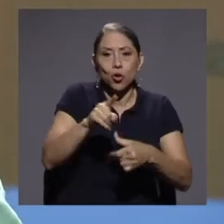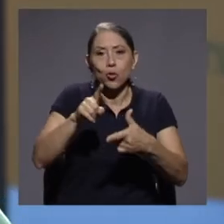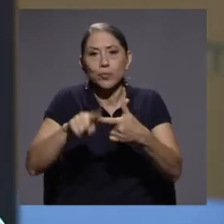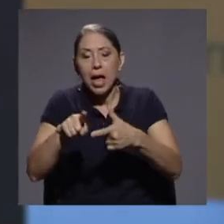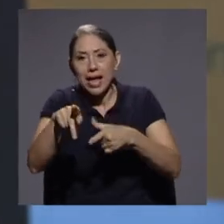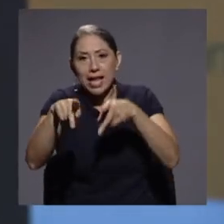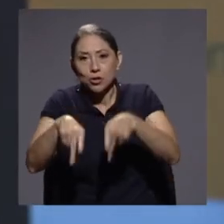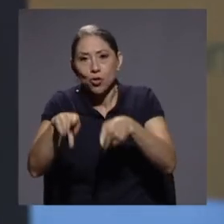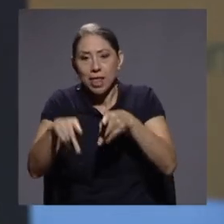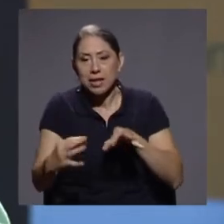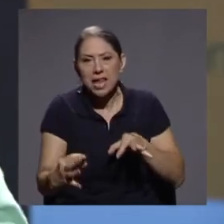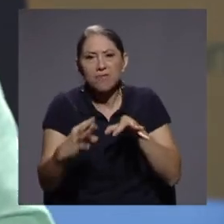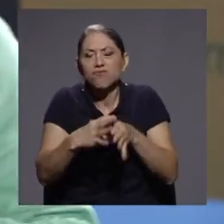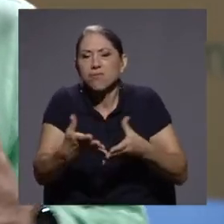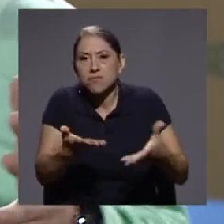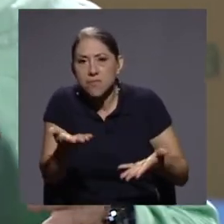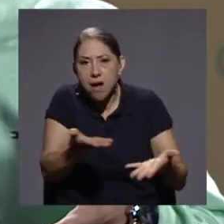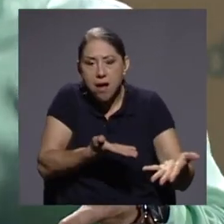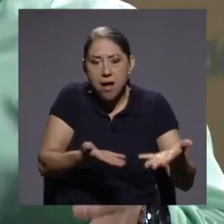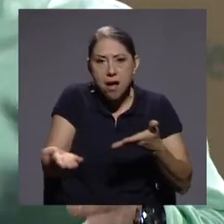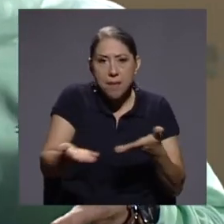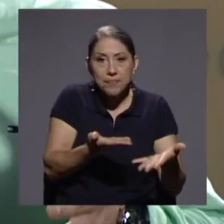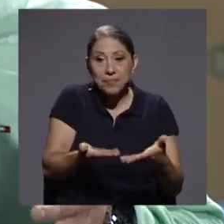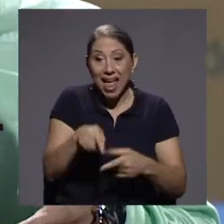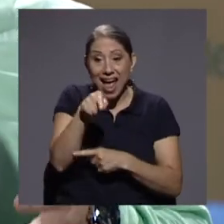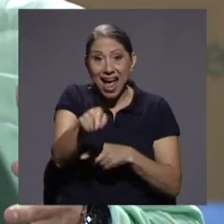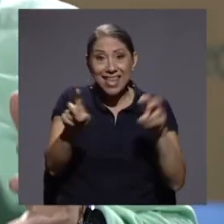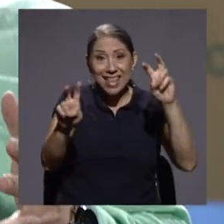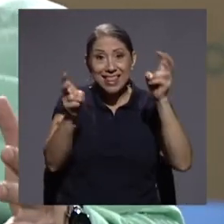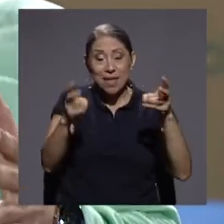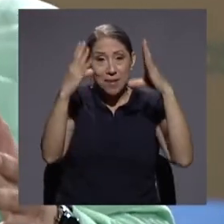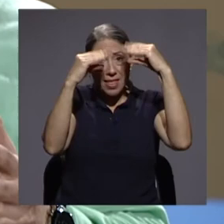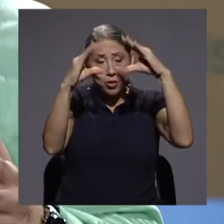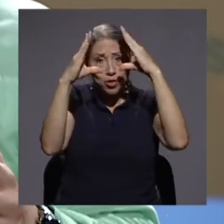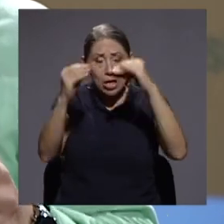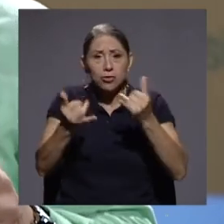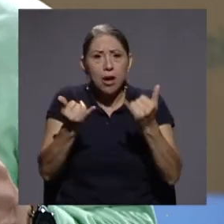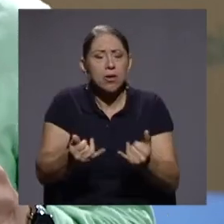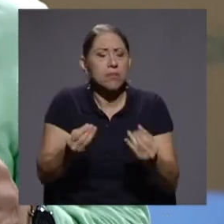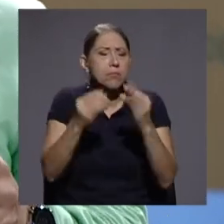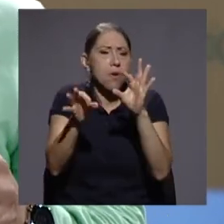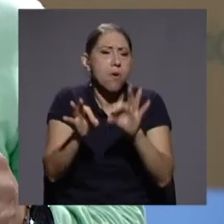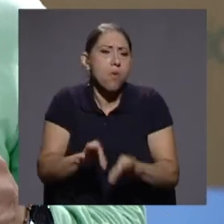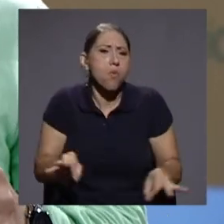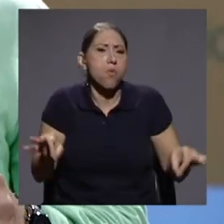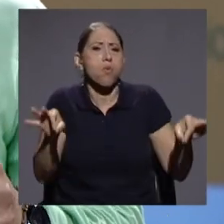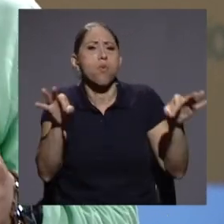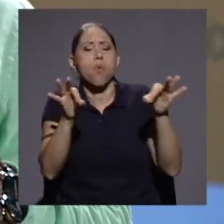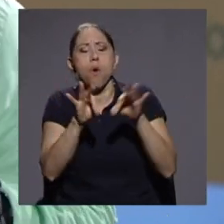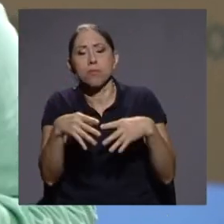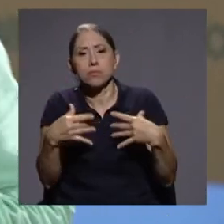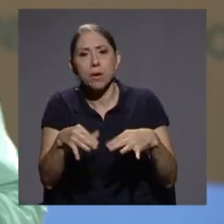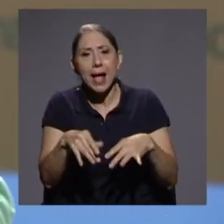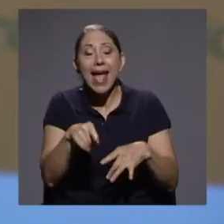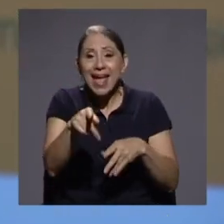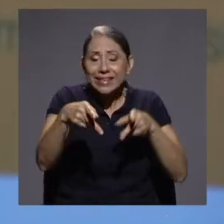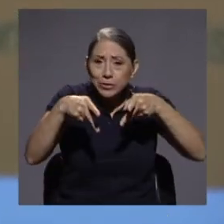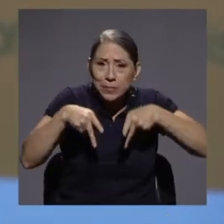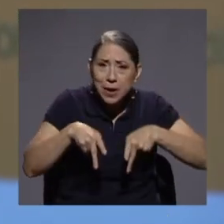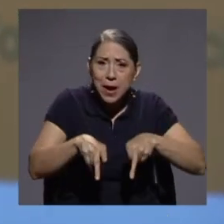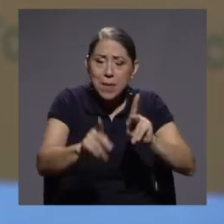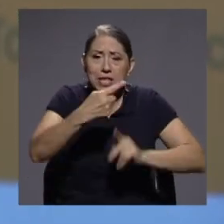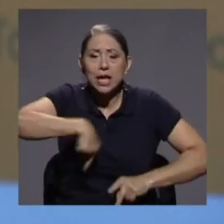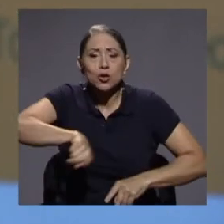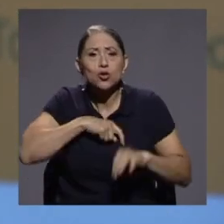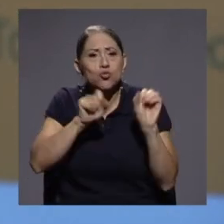En este contexto, el tema de los datos está tomando una relevancia importante. Nos permite generar una